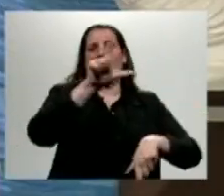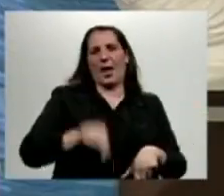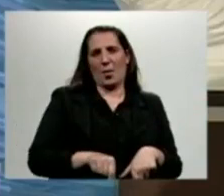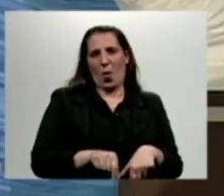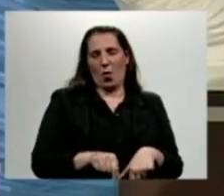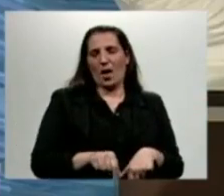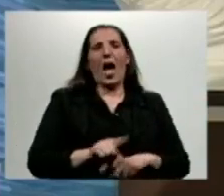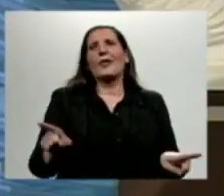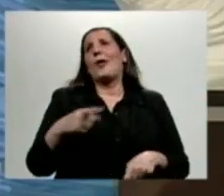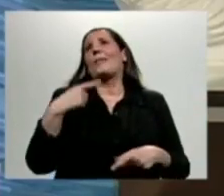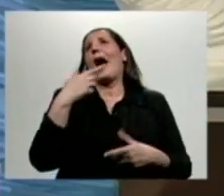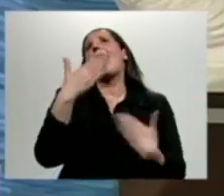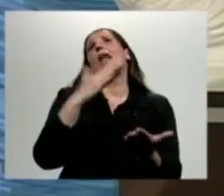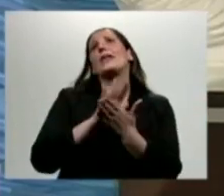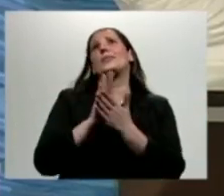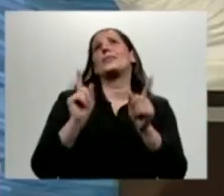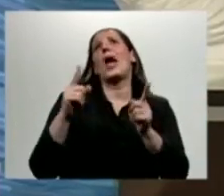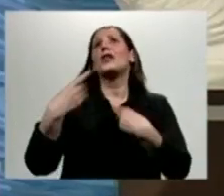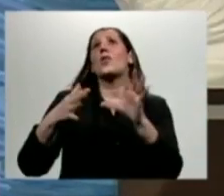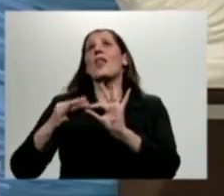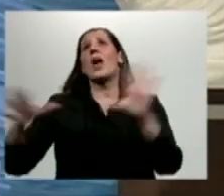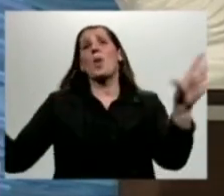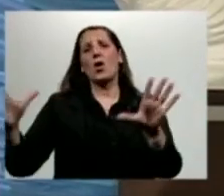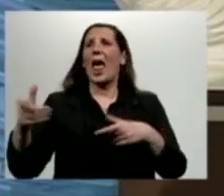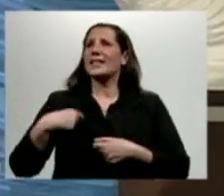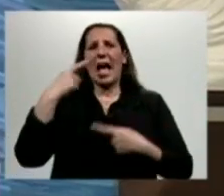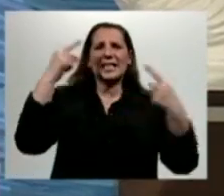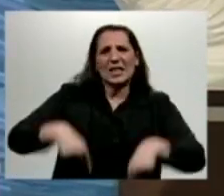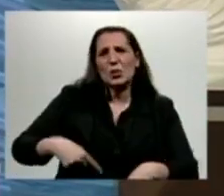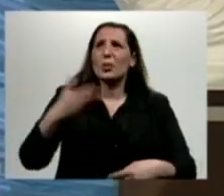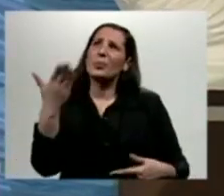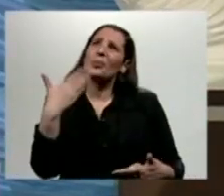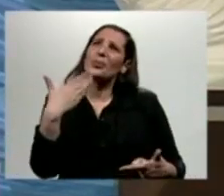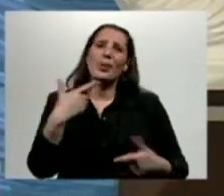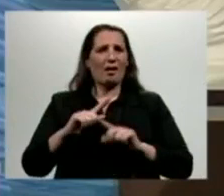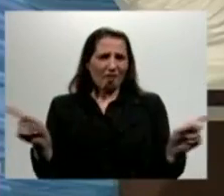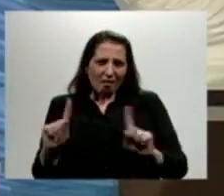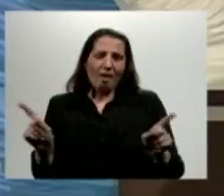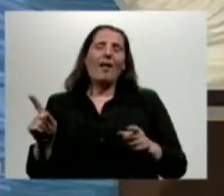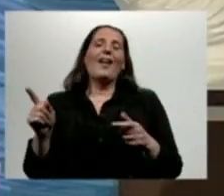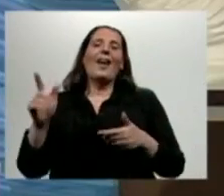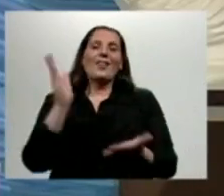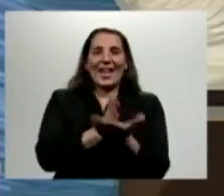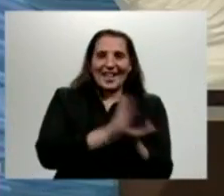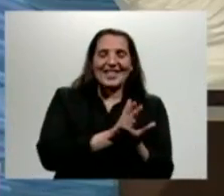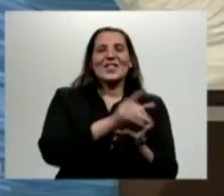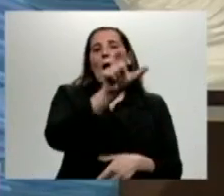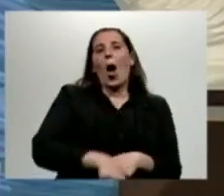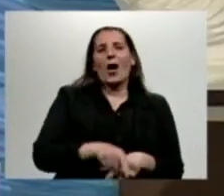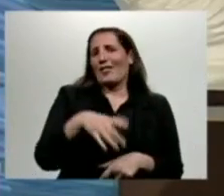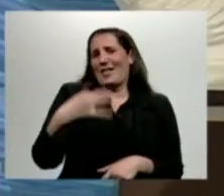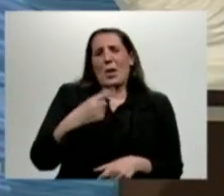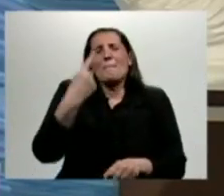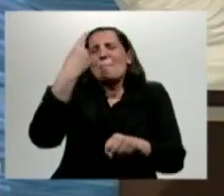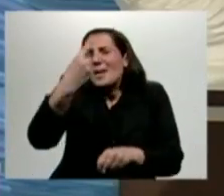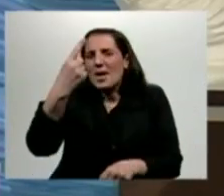seguir hablando de democracia, no se puede seguir hablando de instituciones, no se puede seguir hablando de derechos cuando ni siquiera se respeta la